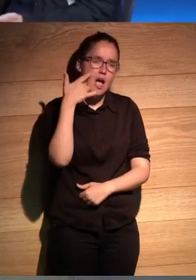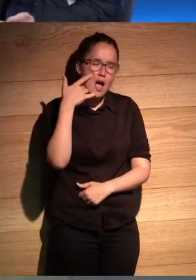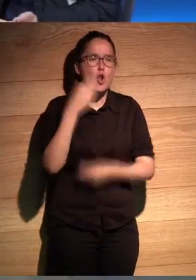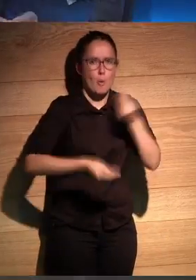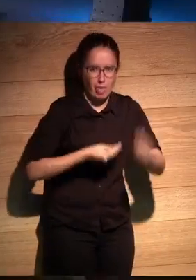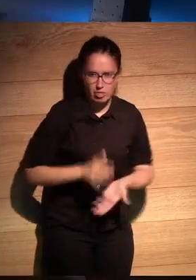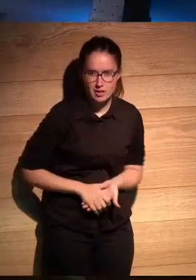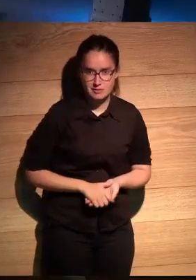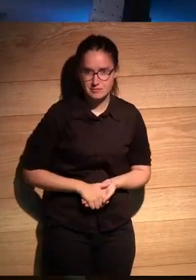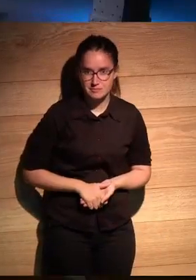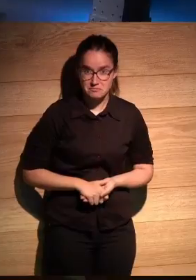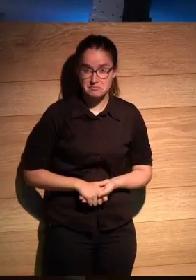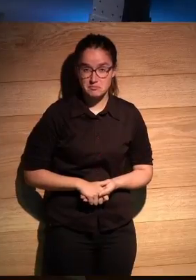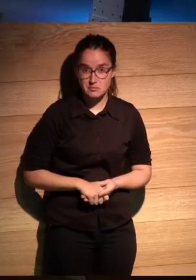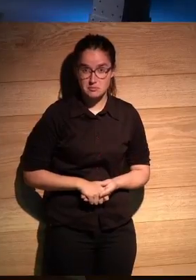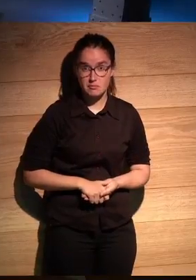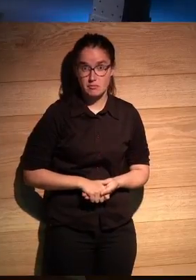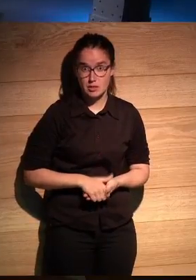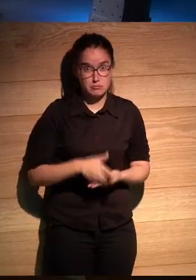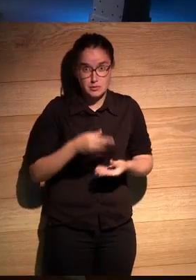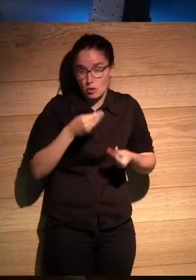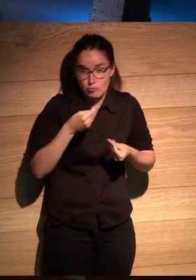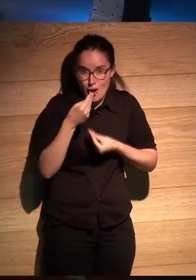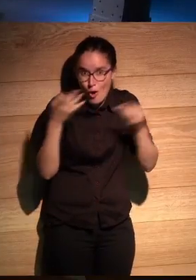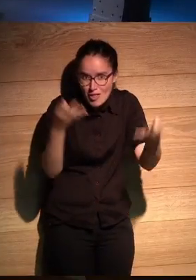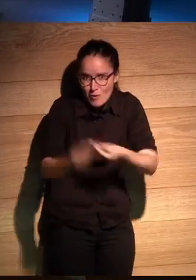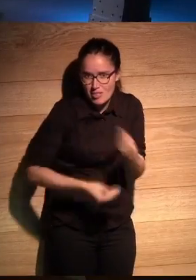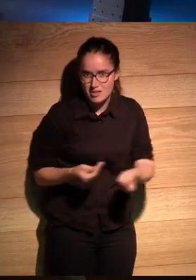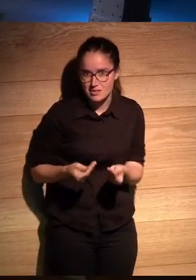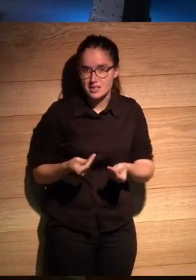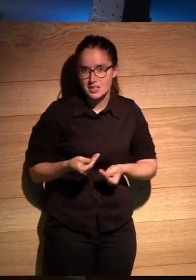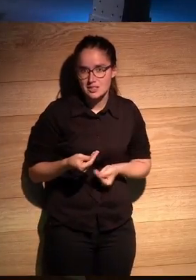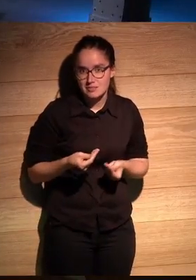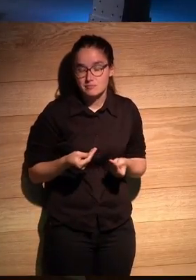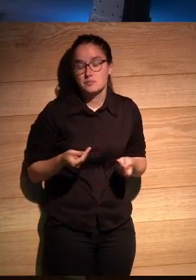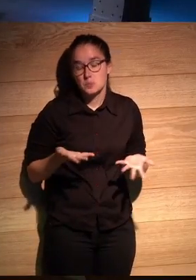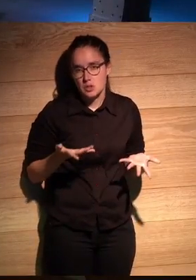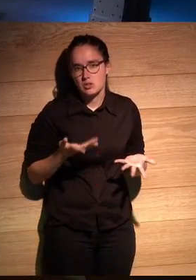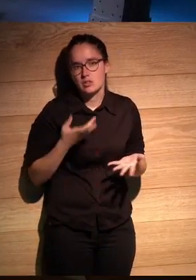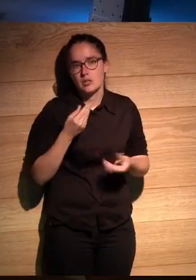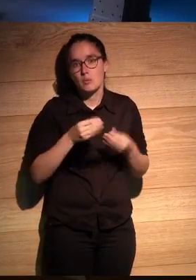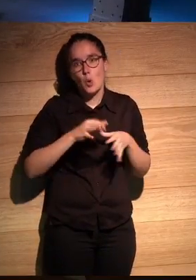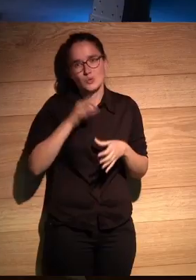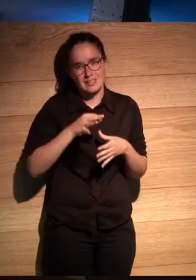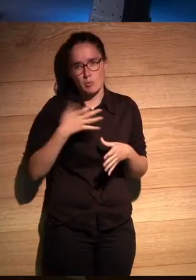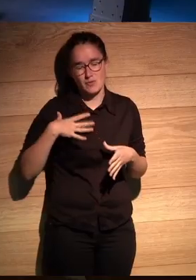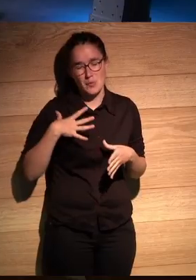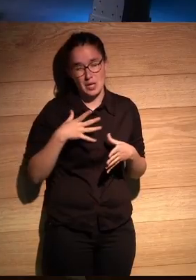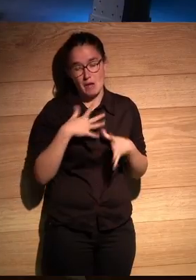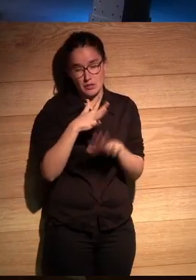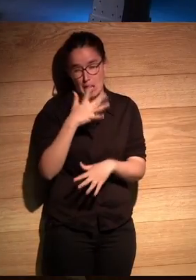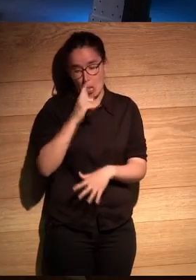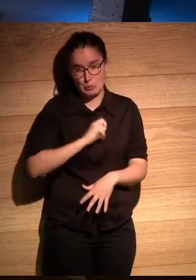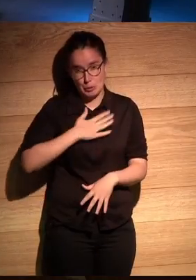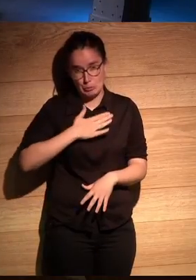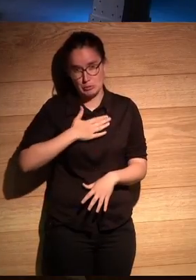lo voy a hacer me dejaba o sea no me lo puedo perder le digo Roberto no puedo creerlo me dice bueno hazme un té que me voy a refriar me dice bueno ya